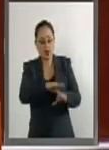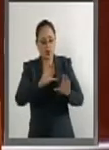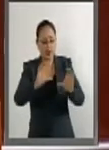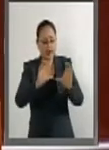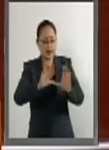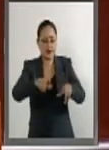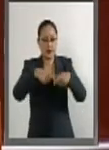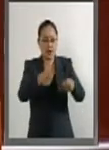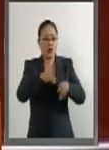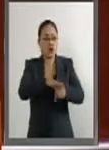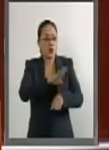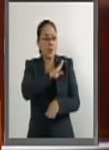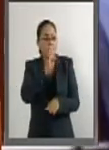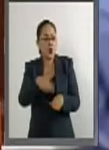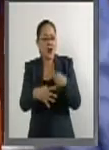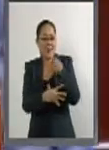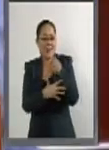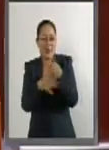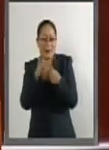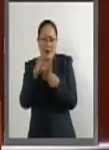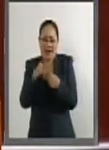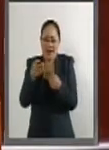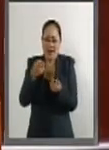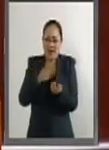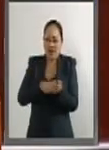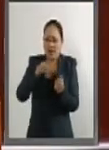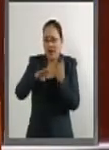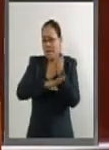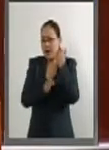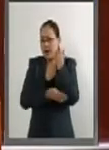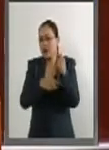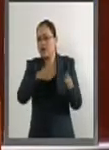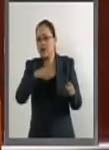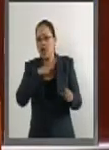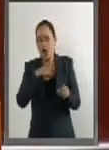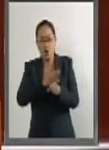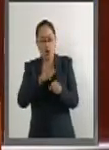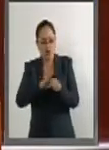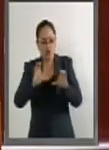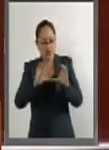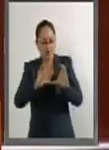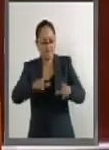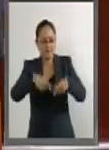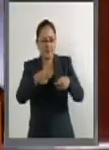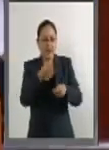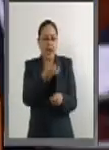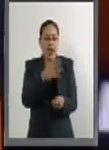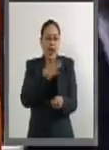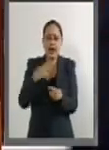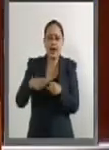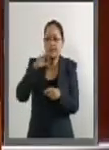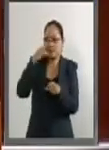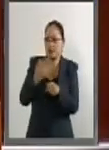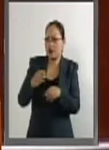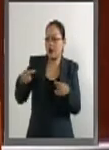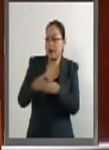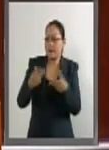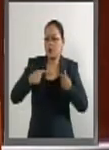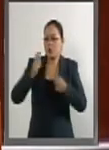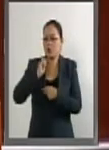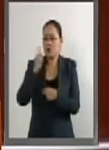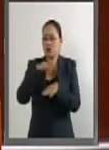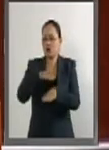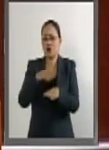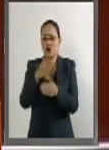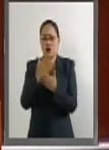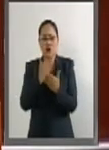defunción y muerte fetal como los modelos para certificar las muertes mismos que son expedidos por profesionales de la